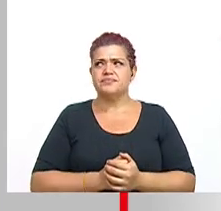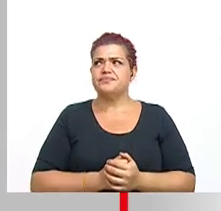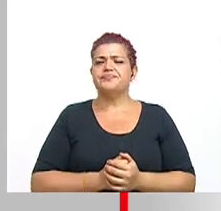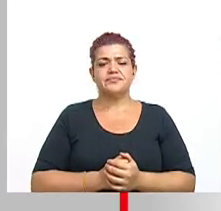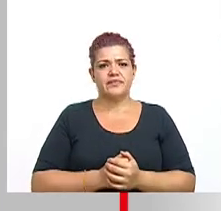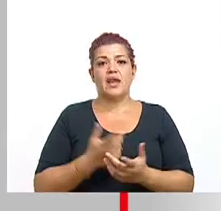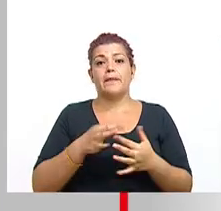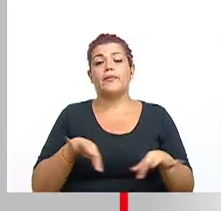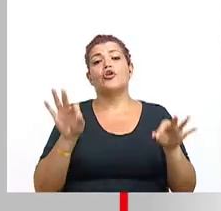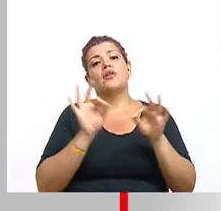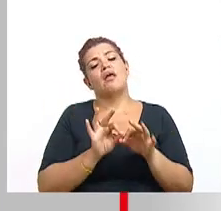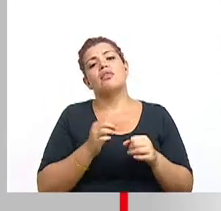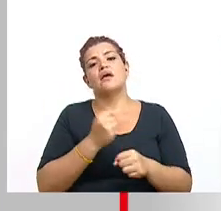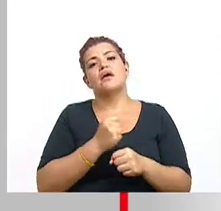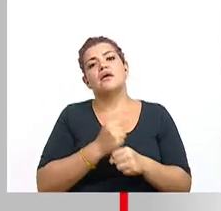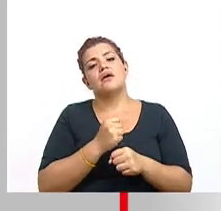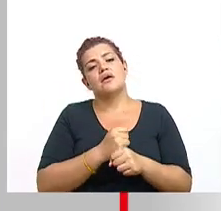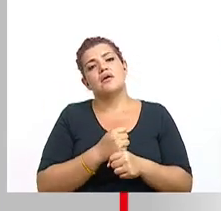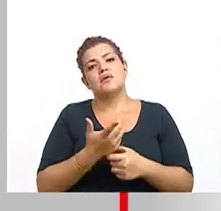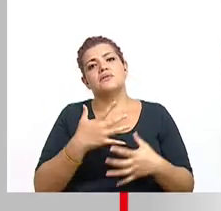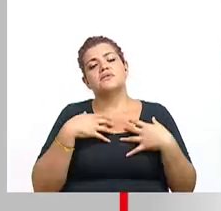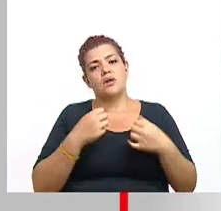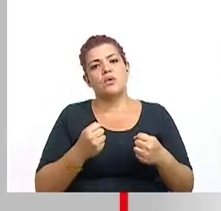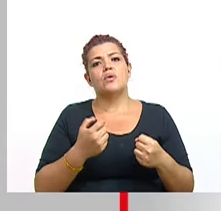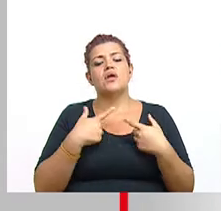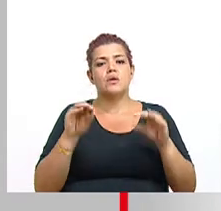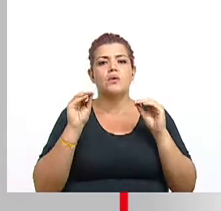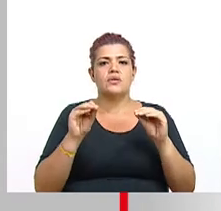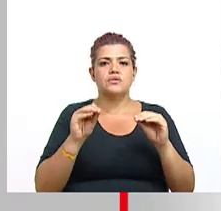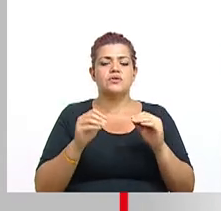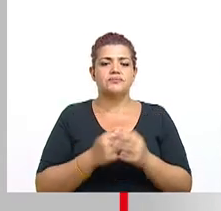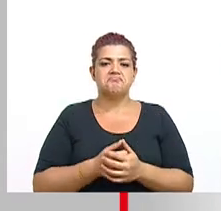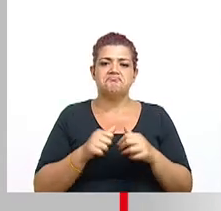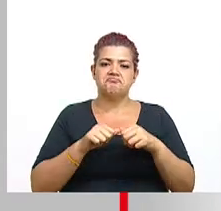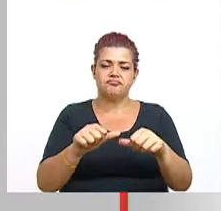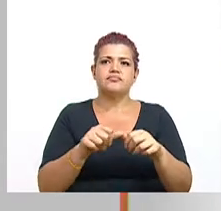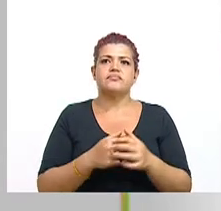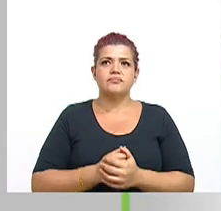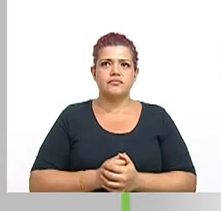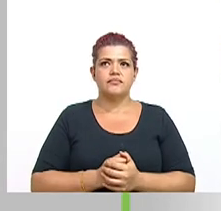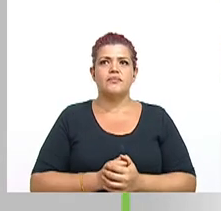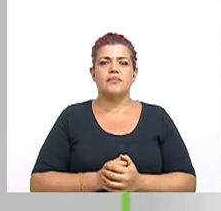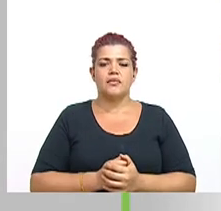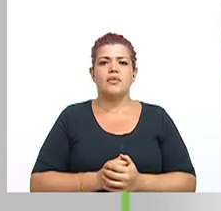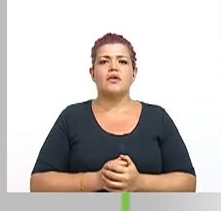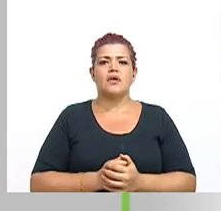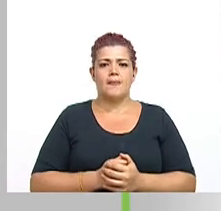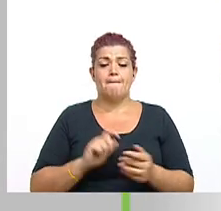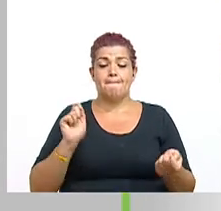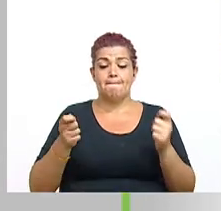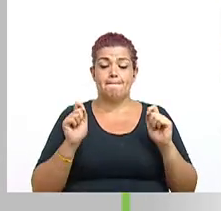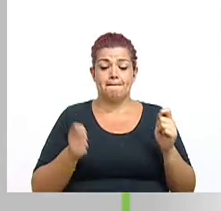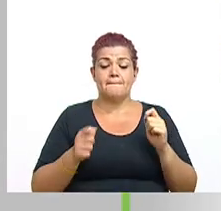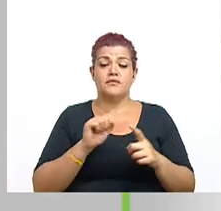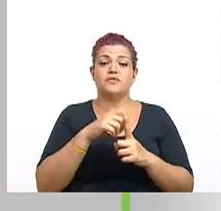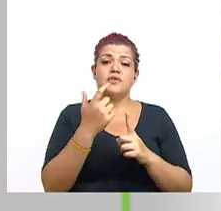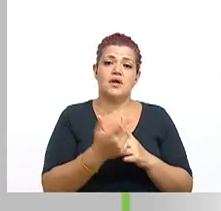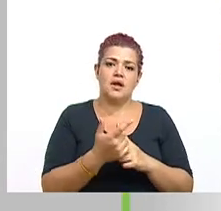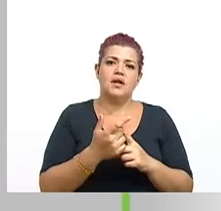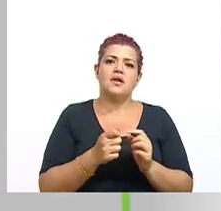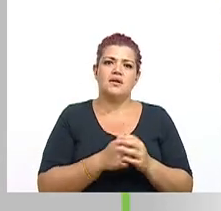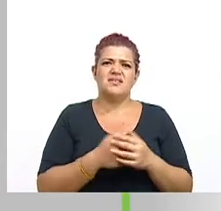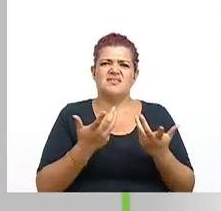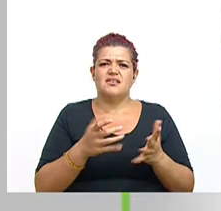y la importante labor que realiza en salud y educación. Seguimos adelante con estas reformas sociales y